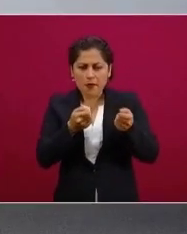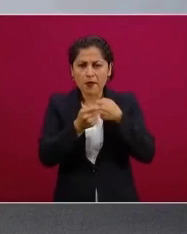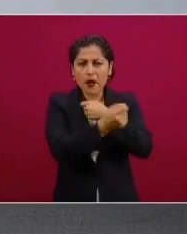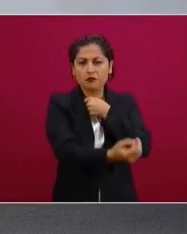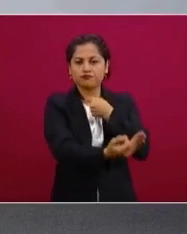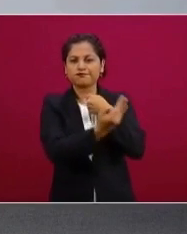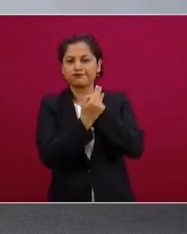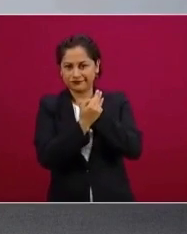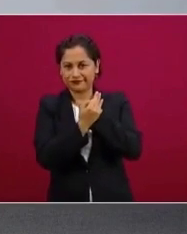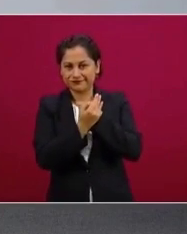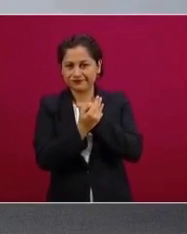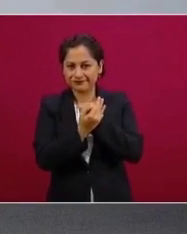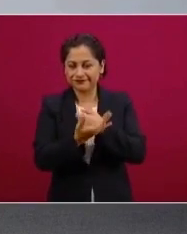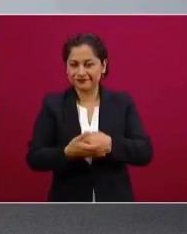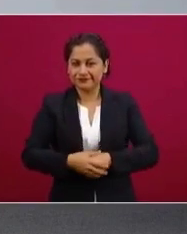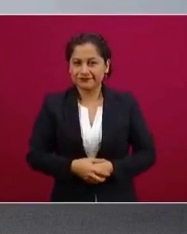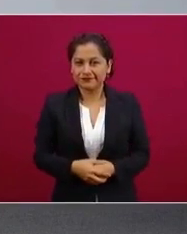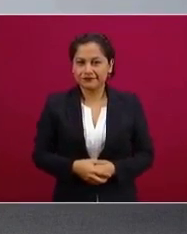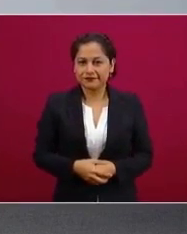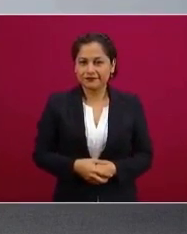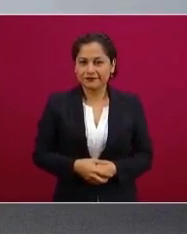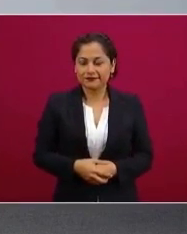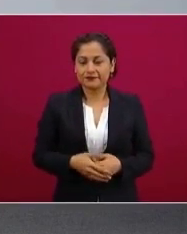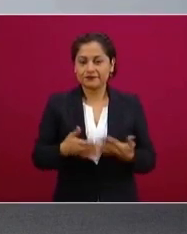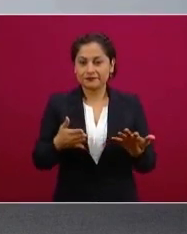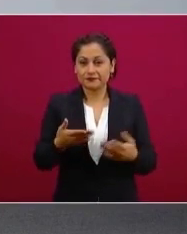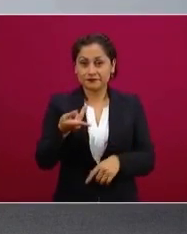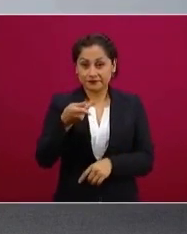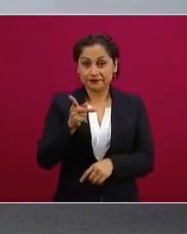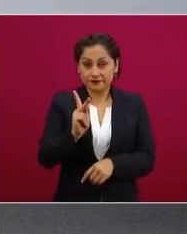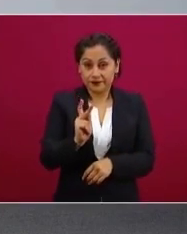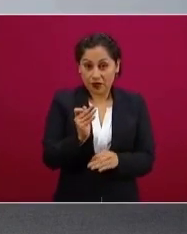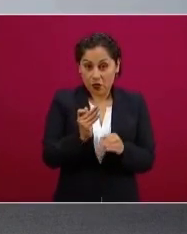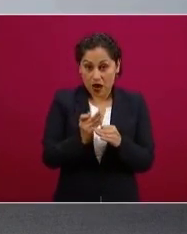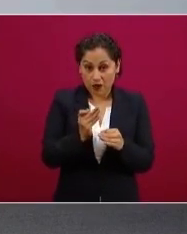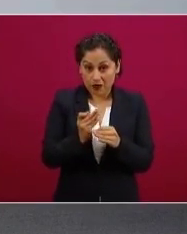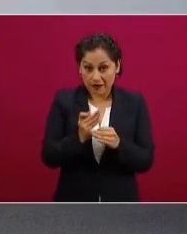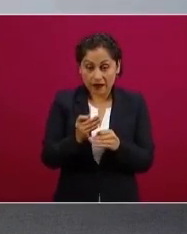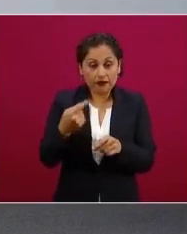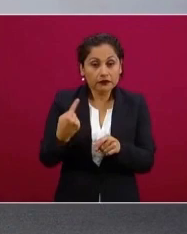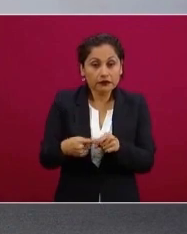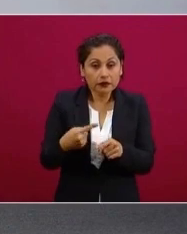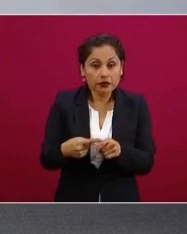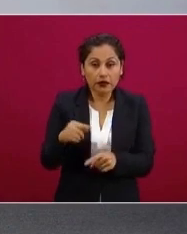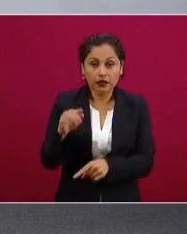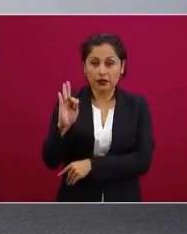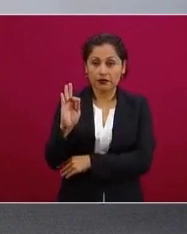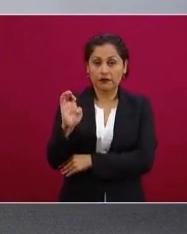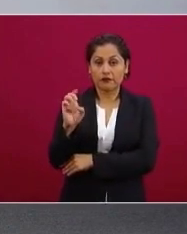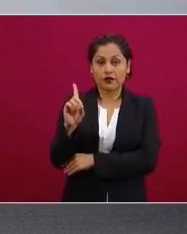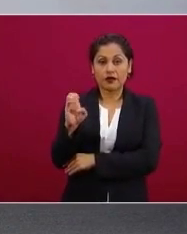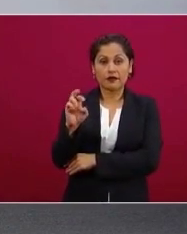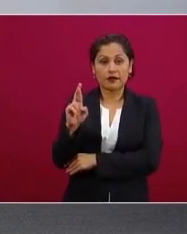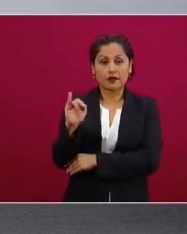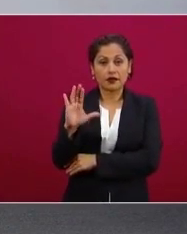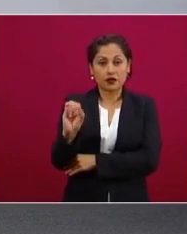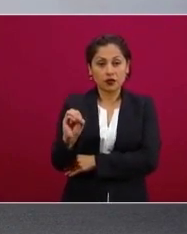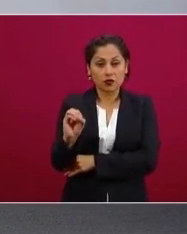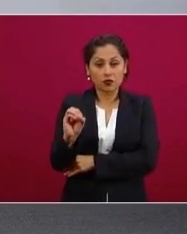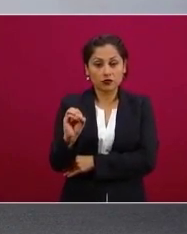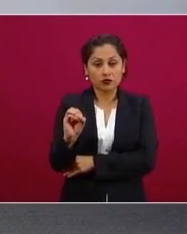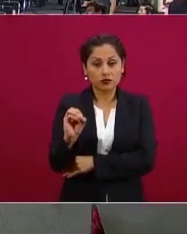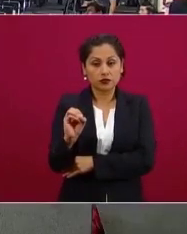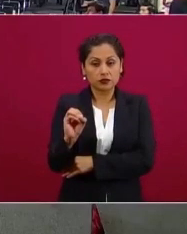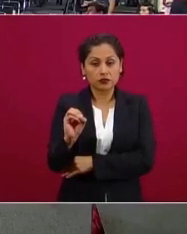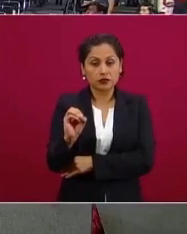quienes no coinciden con su forma de gobernar. Es una lástima eso, porque eso no es ni comunicación política,